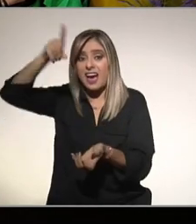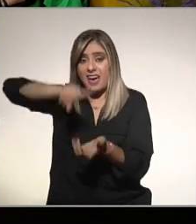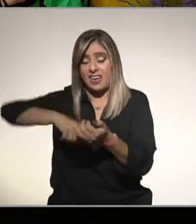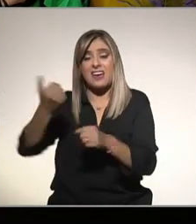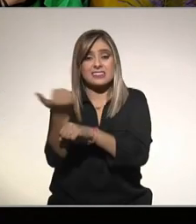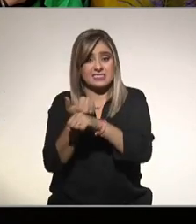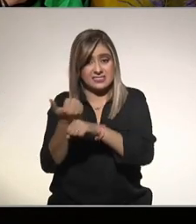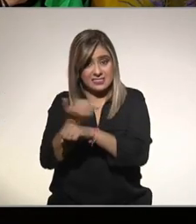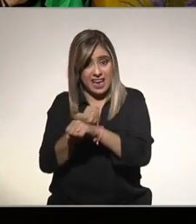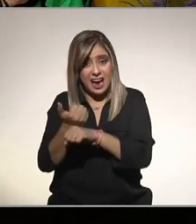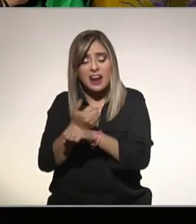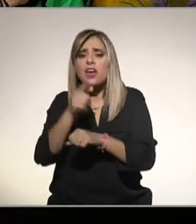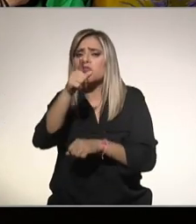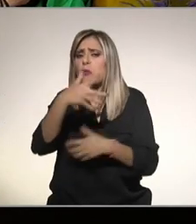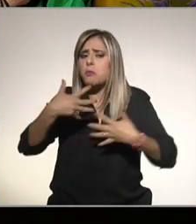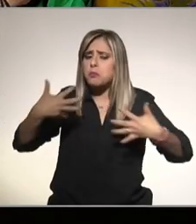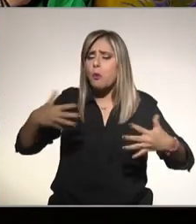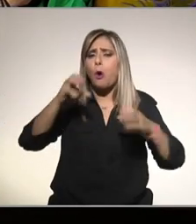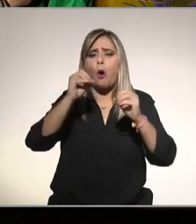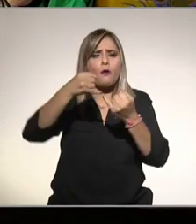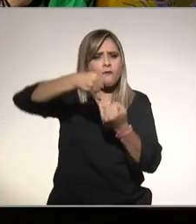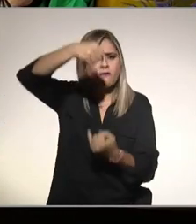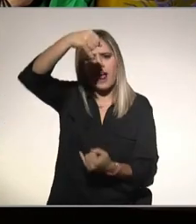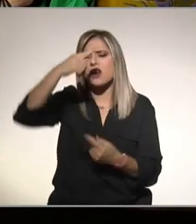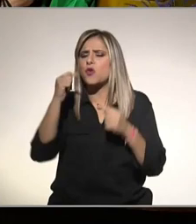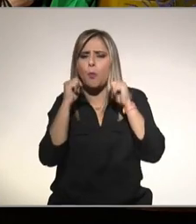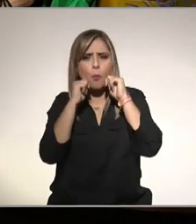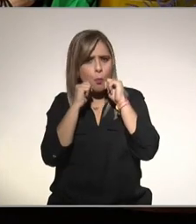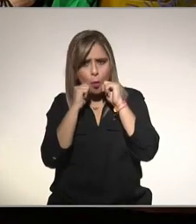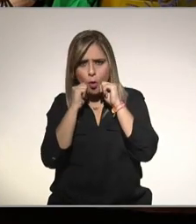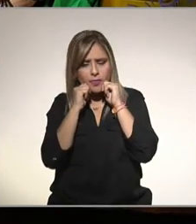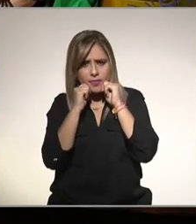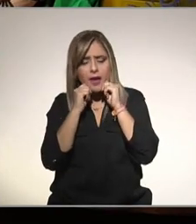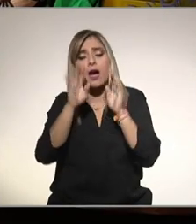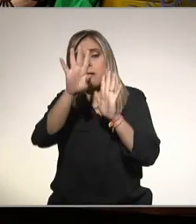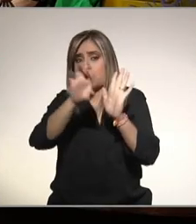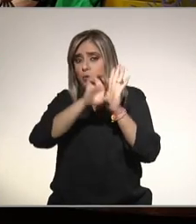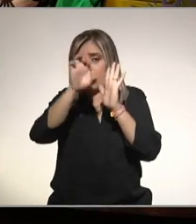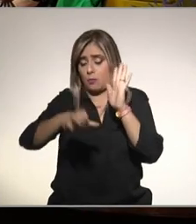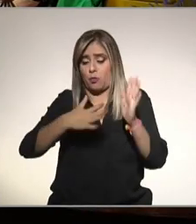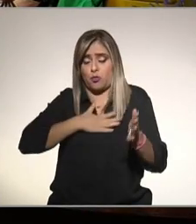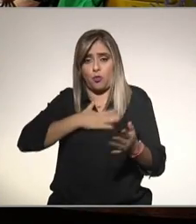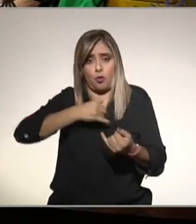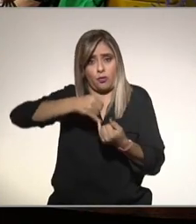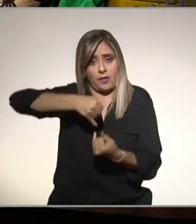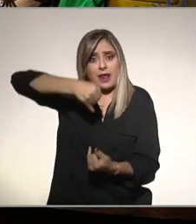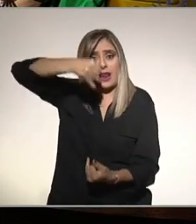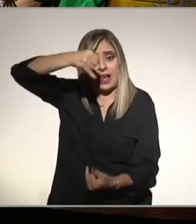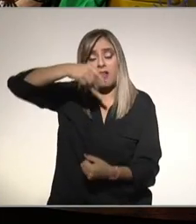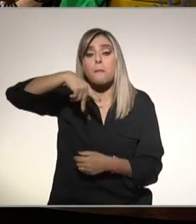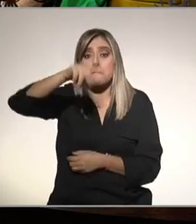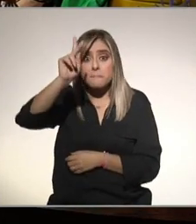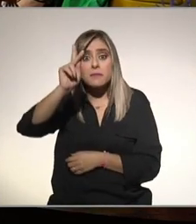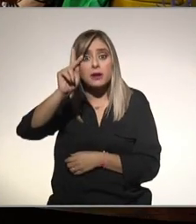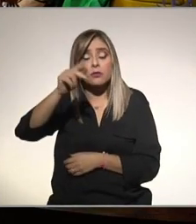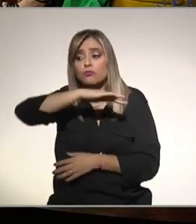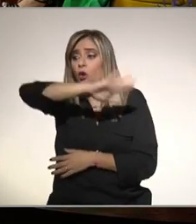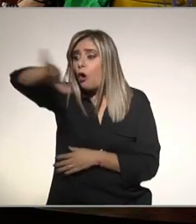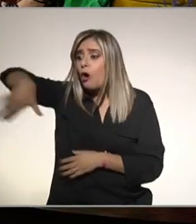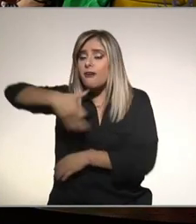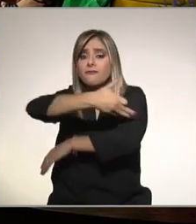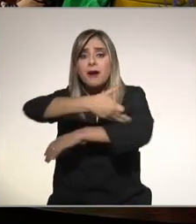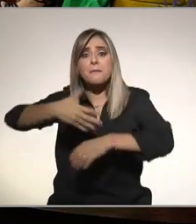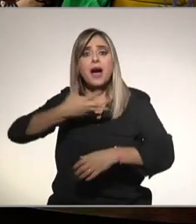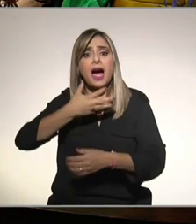o puedes no tener obesidad porque entonces ahí entra que la gente que estamos delgados yo por ejemplo estoy delgado pero en toda mi familia hay